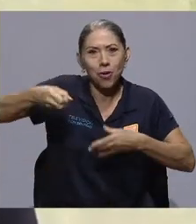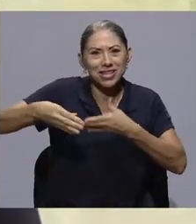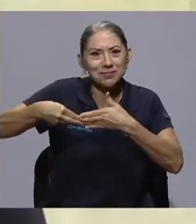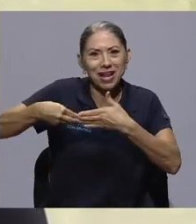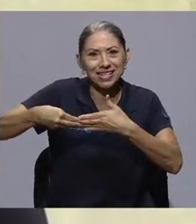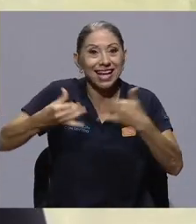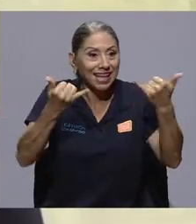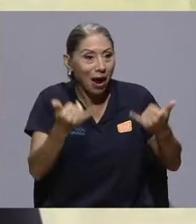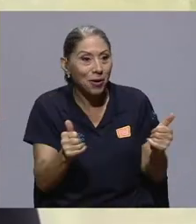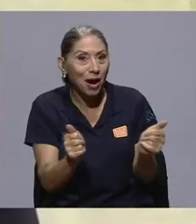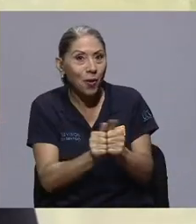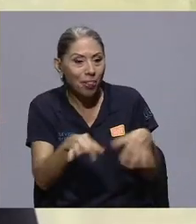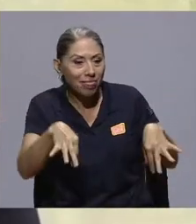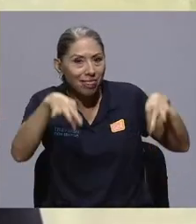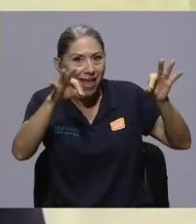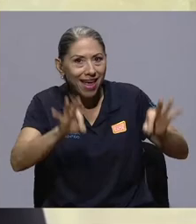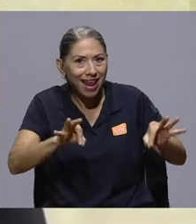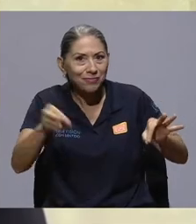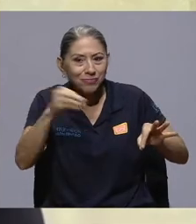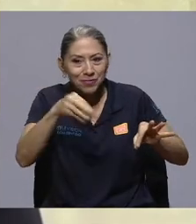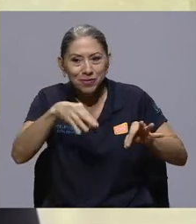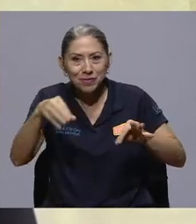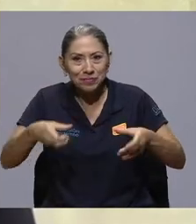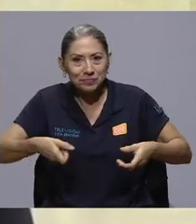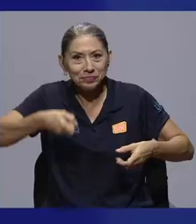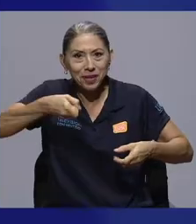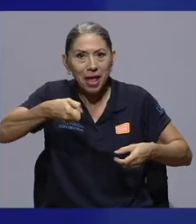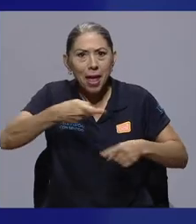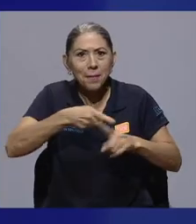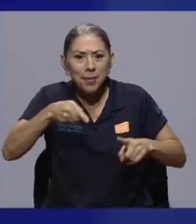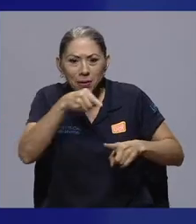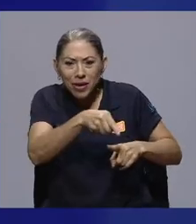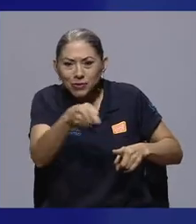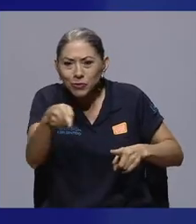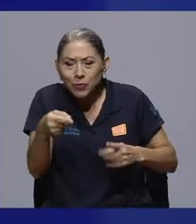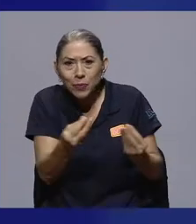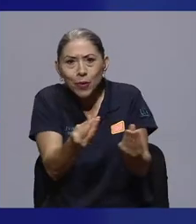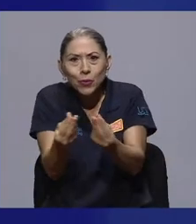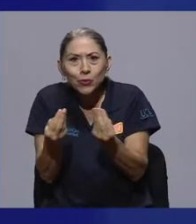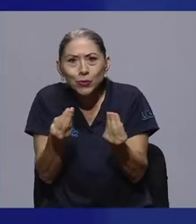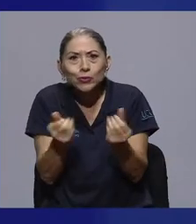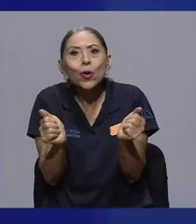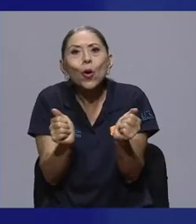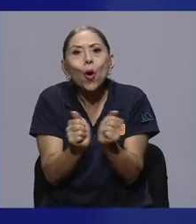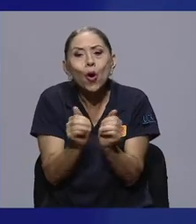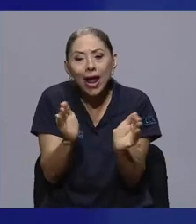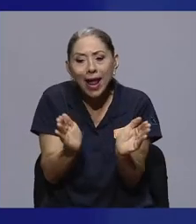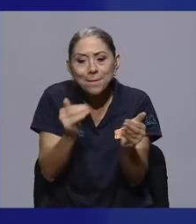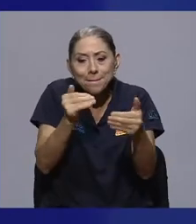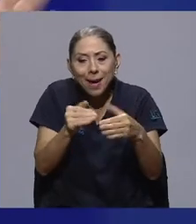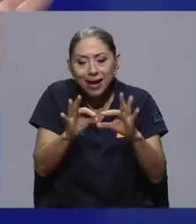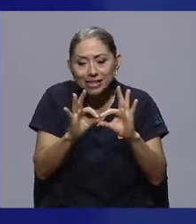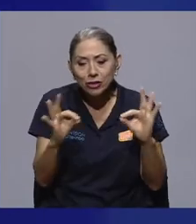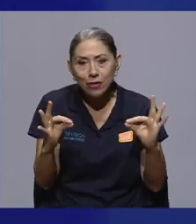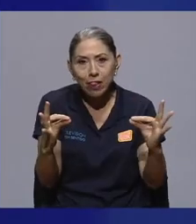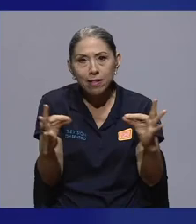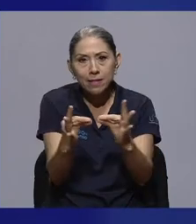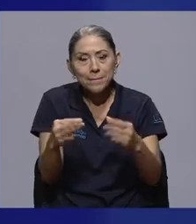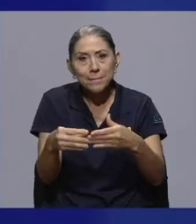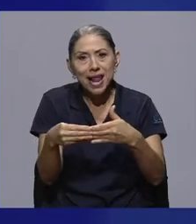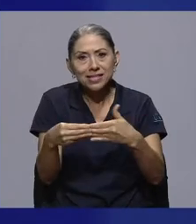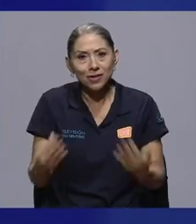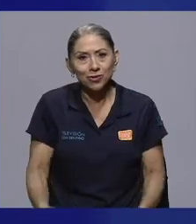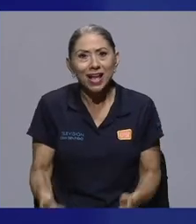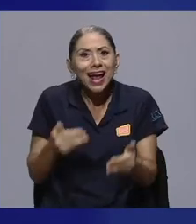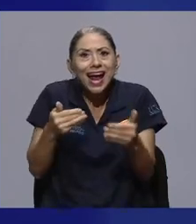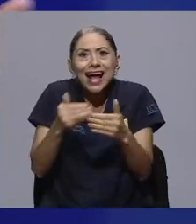Sin embargo, todos los productos que metemos dentro de esas bolsas de tela son productos que vienen en empaques plásticos. decir, casi que todo lo